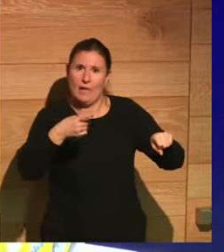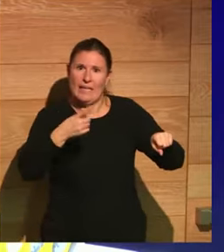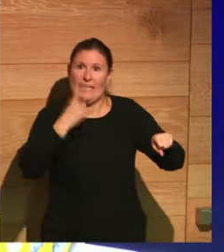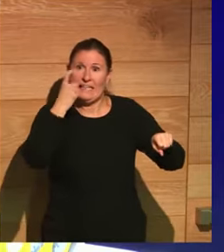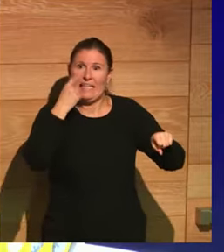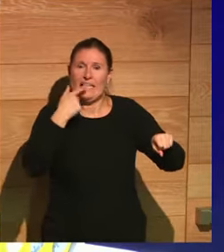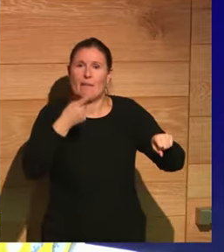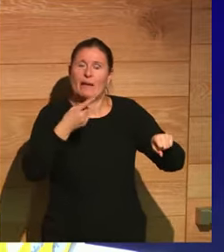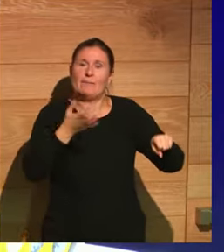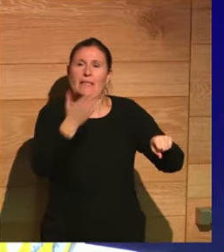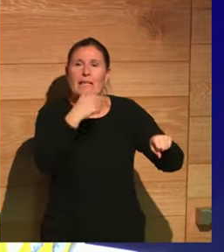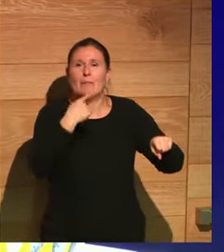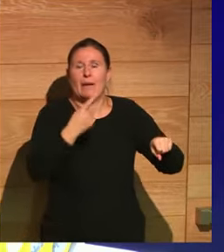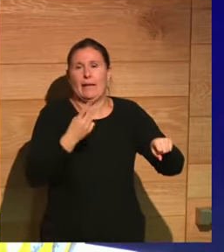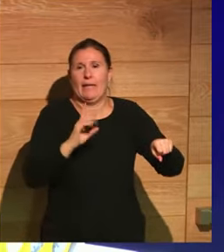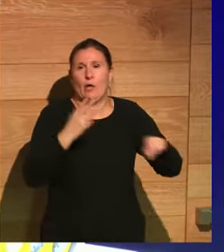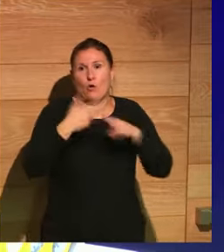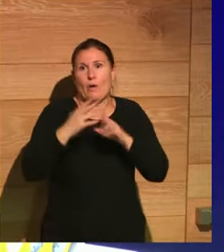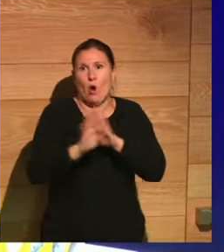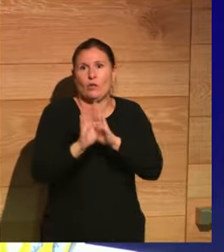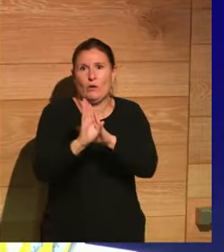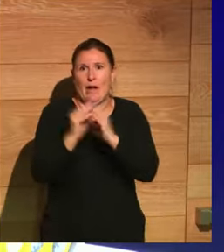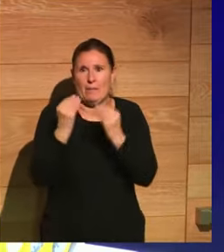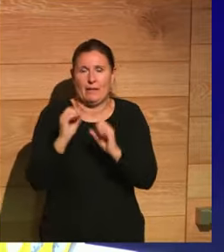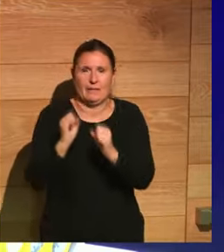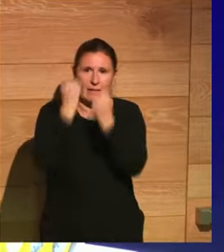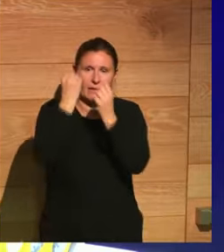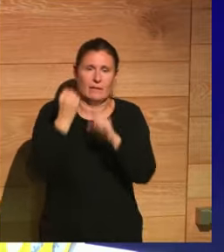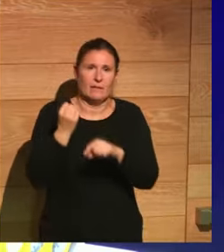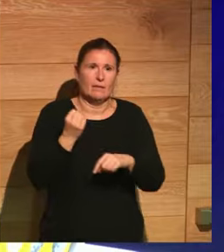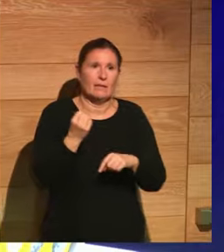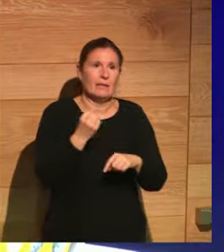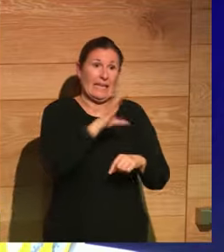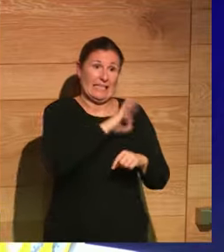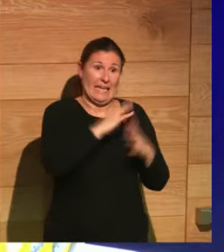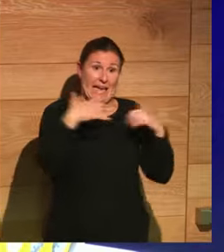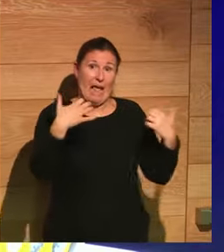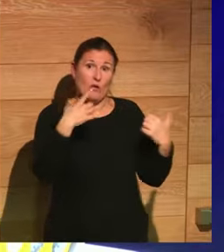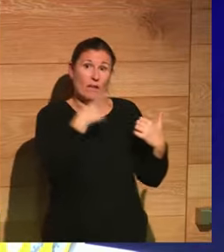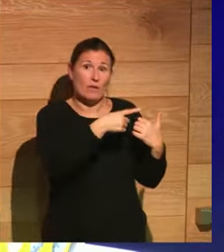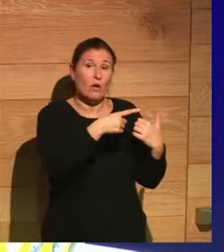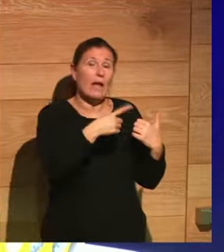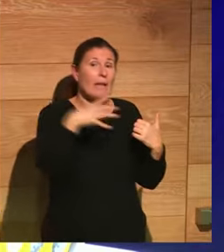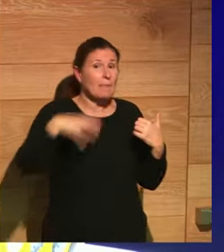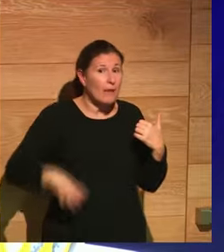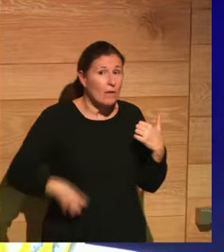le llovieron por todas partes de hecho ¿sabéis lo que le dijo el senado al emperador cómodo cuando